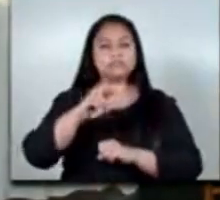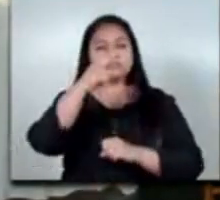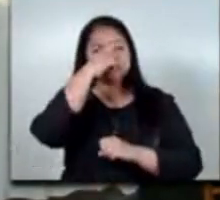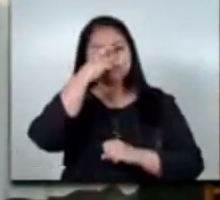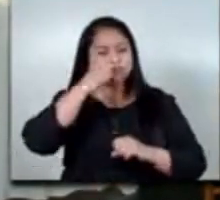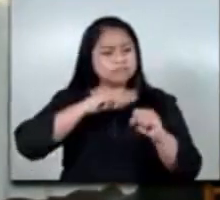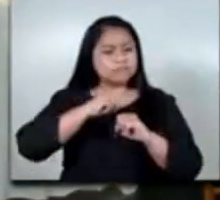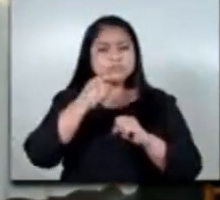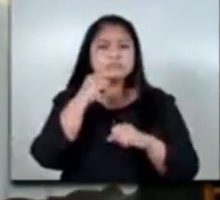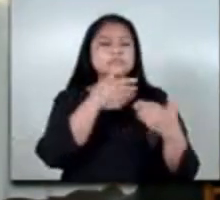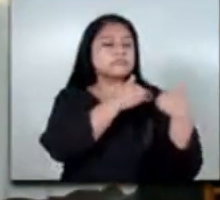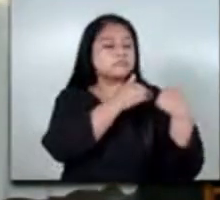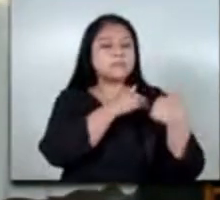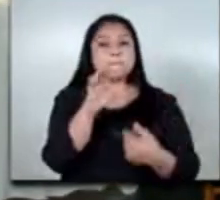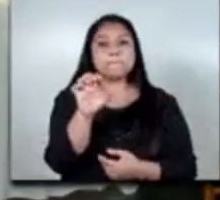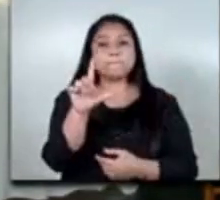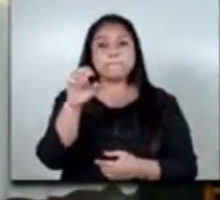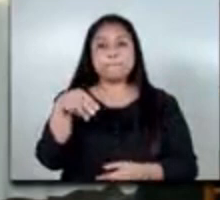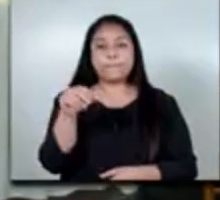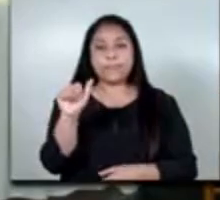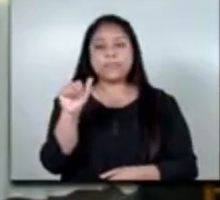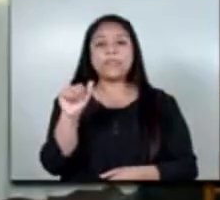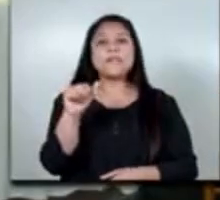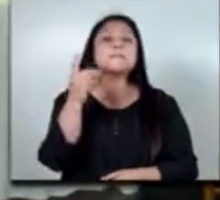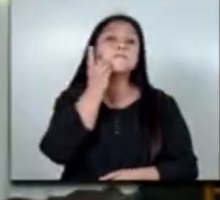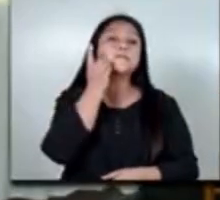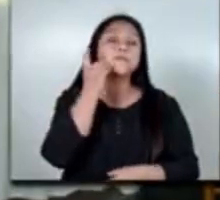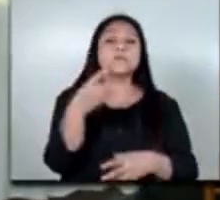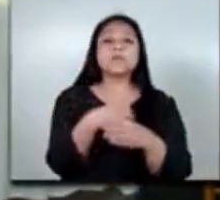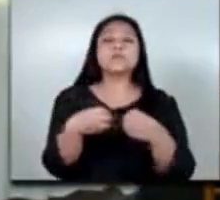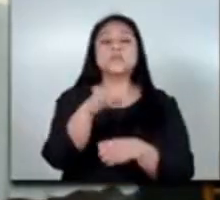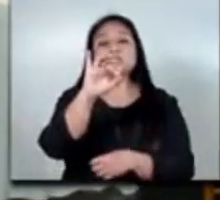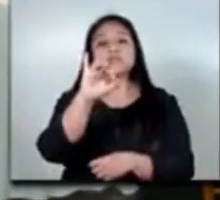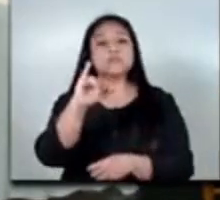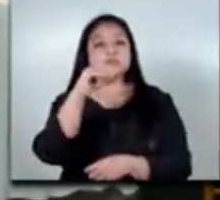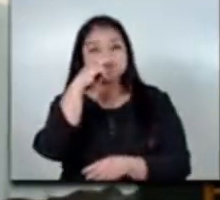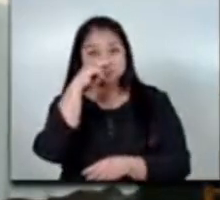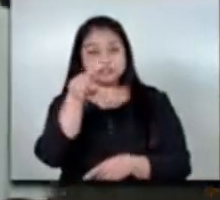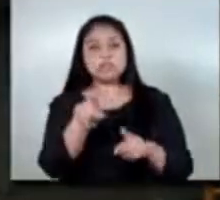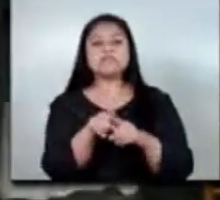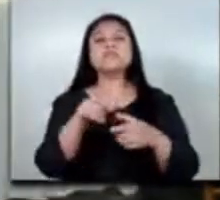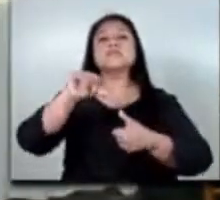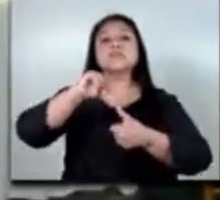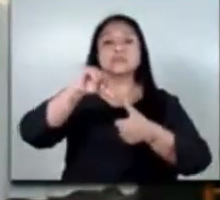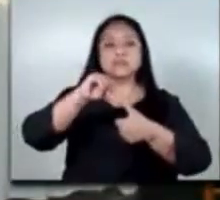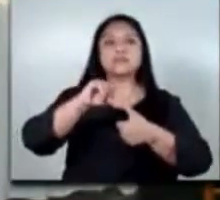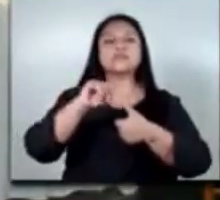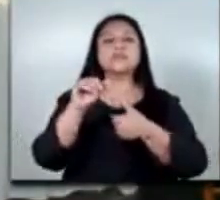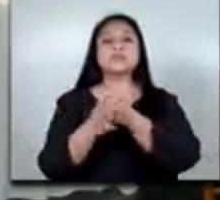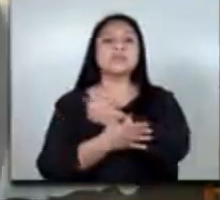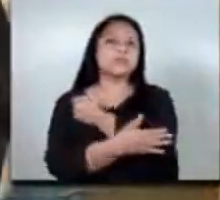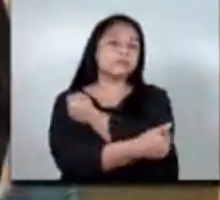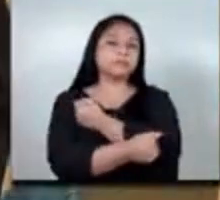a cargo de la señora Elena Montovio directora de la oficina de OIT para América Central Haití, Panamá y República Dominicana